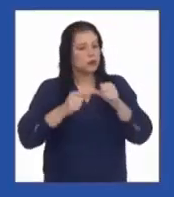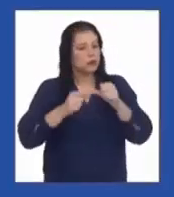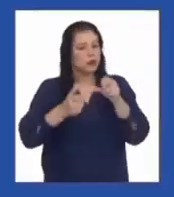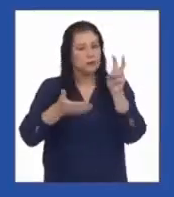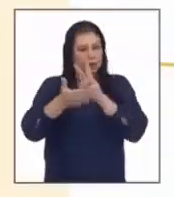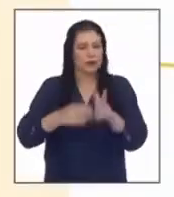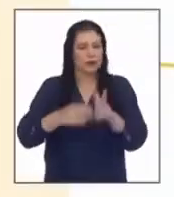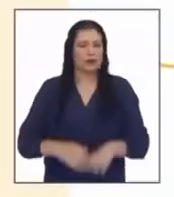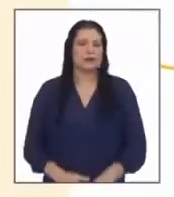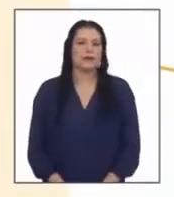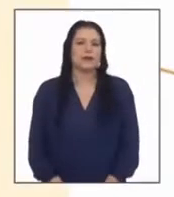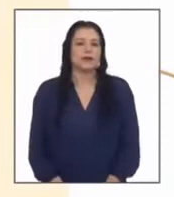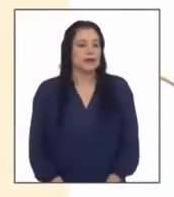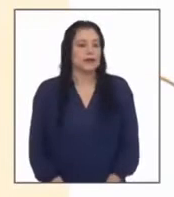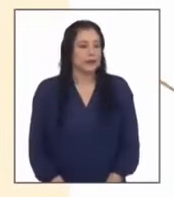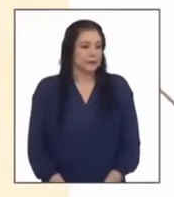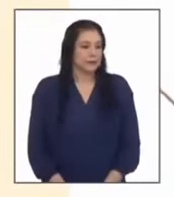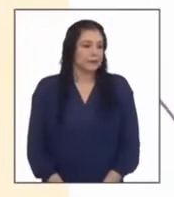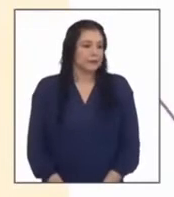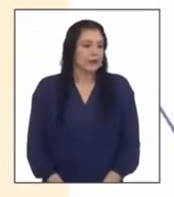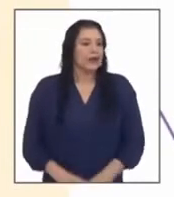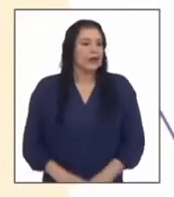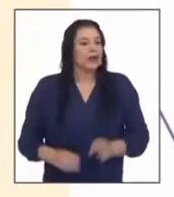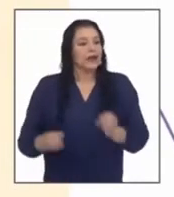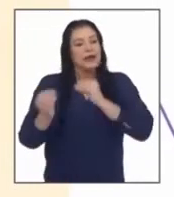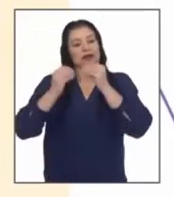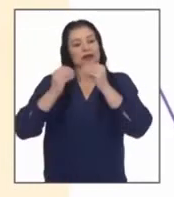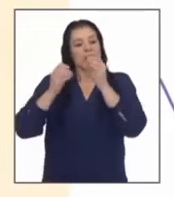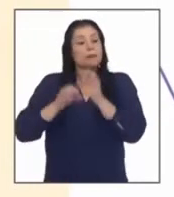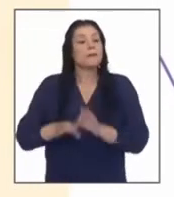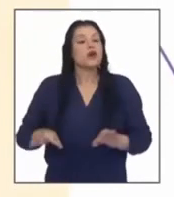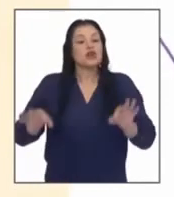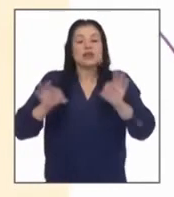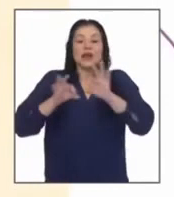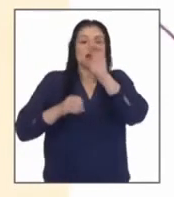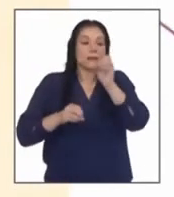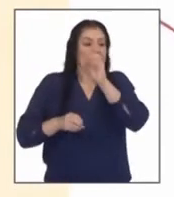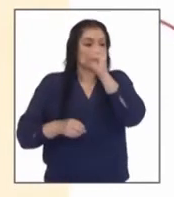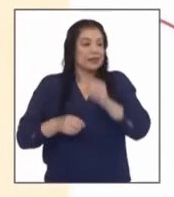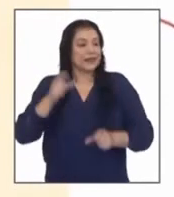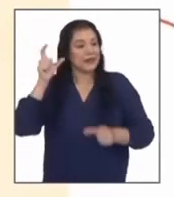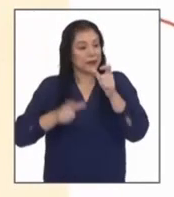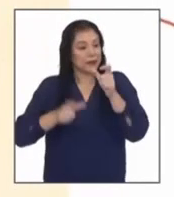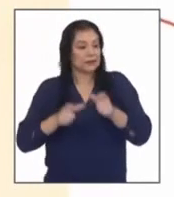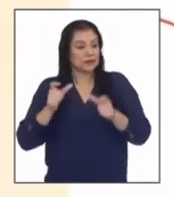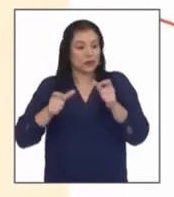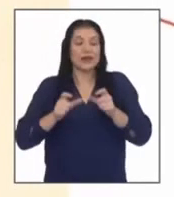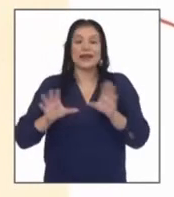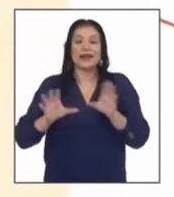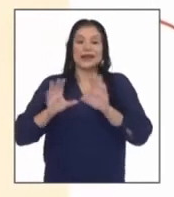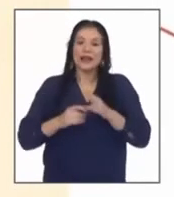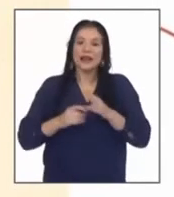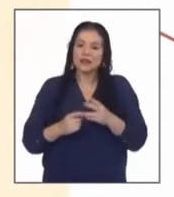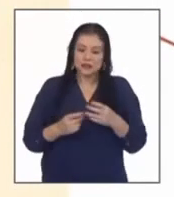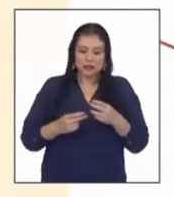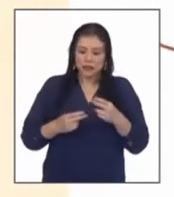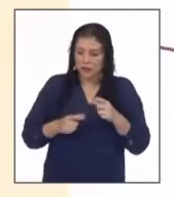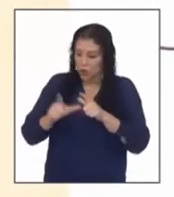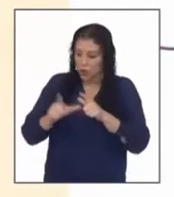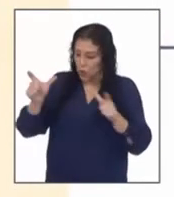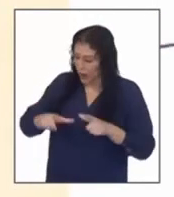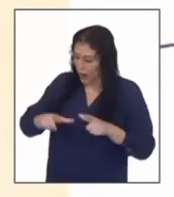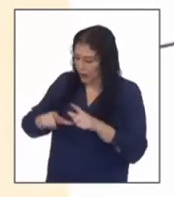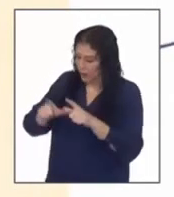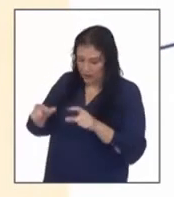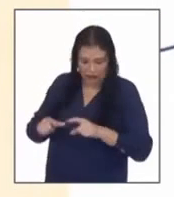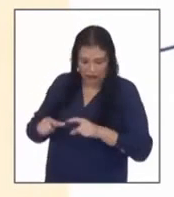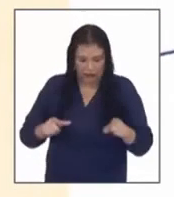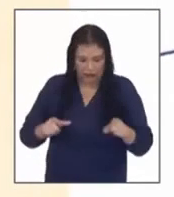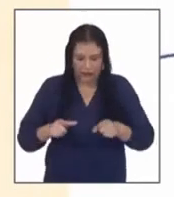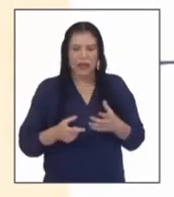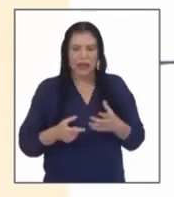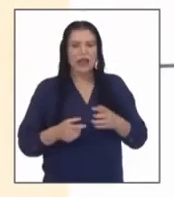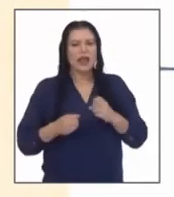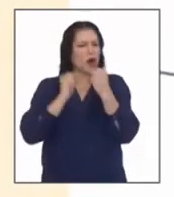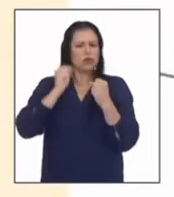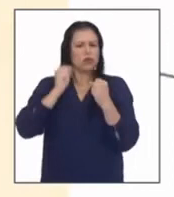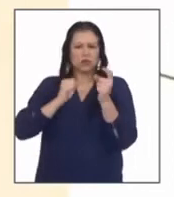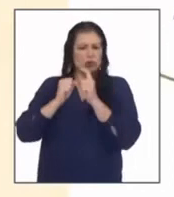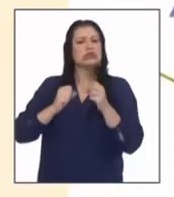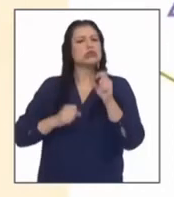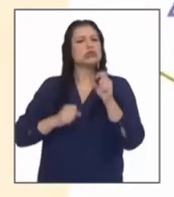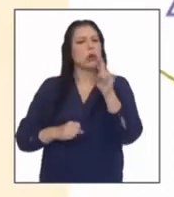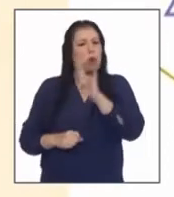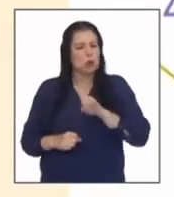lectura la solución es que un importante porcentaje de personas que realizan viajes cortos se movilicen en una